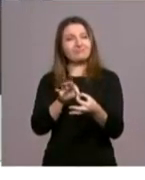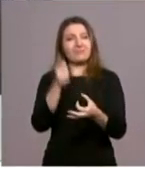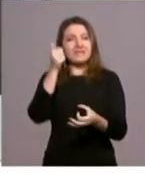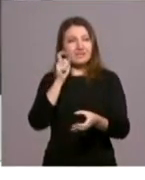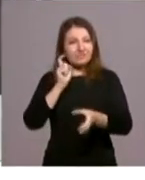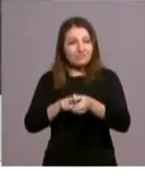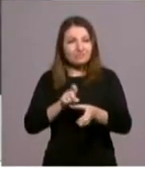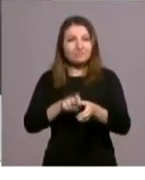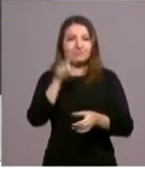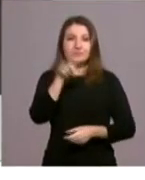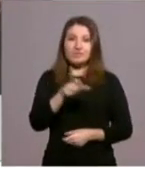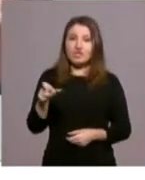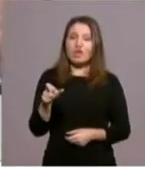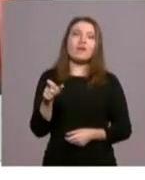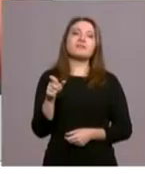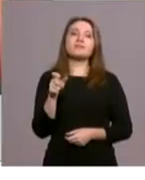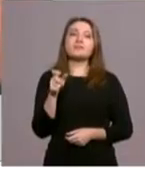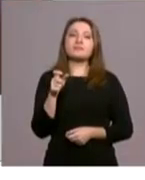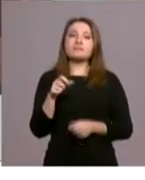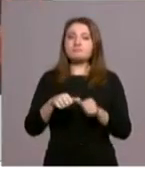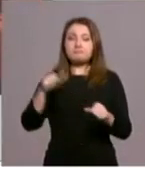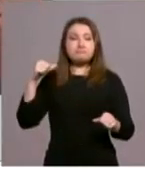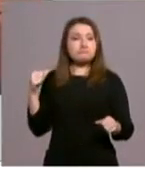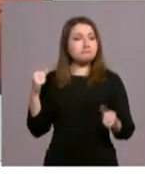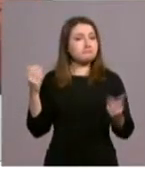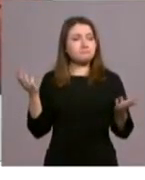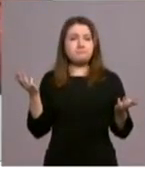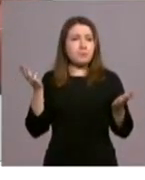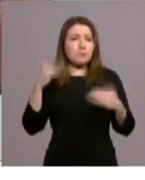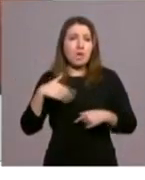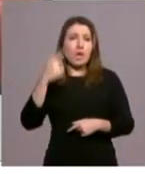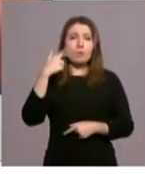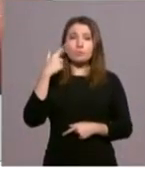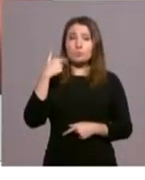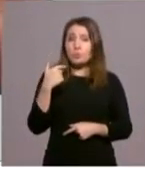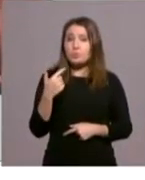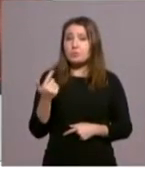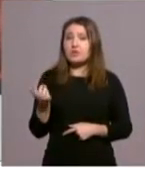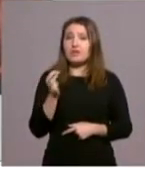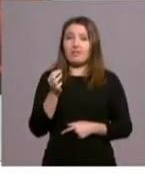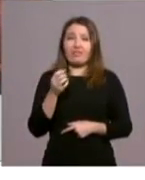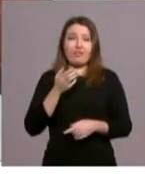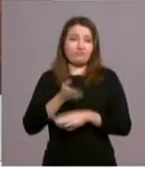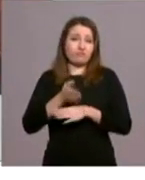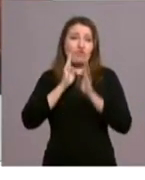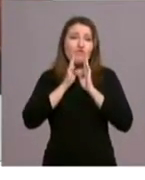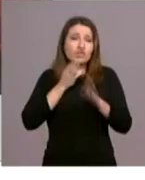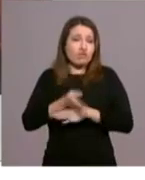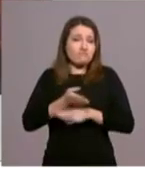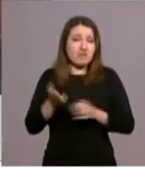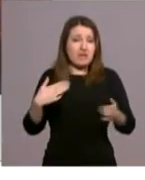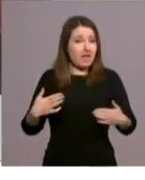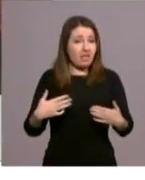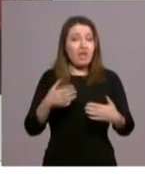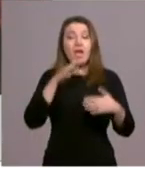participación de muchas personas que no tenían esa costumbre, podríamos decir, de frecuentar la confesión, pues de esta